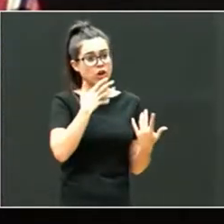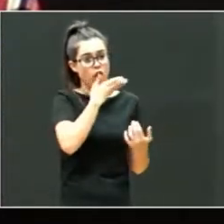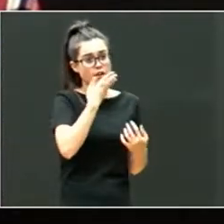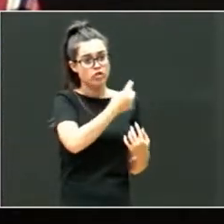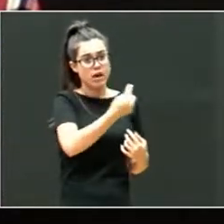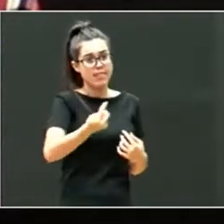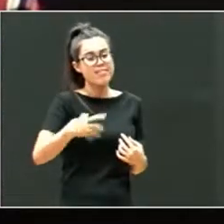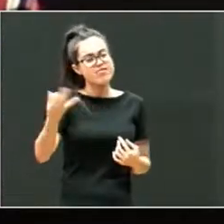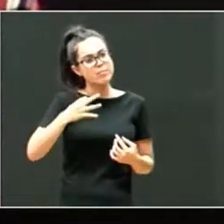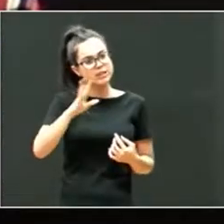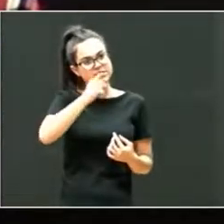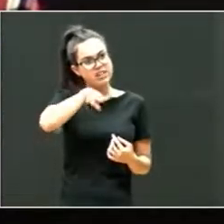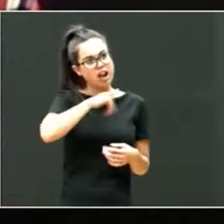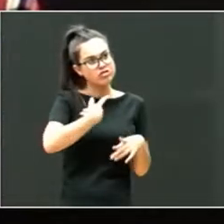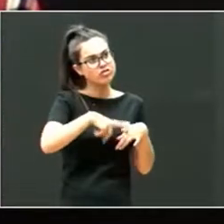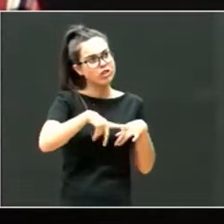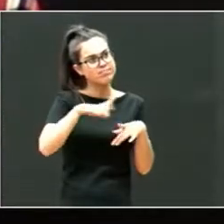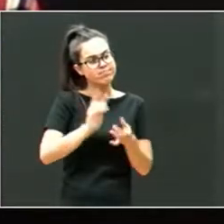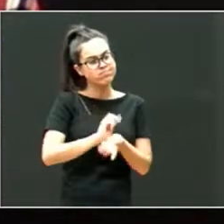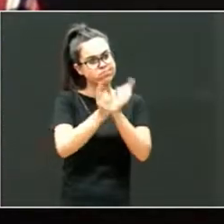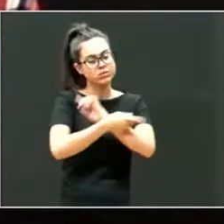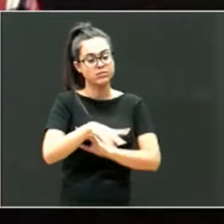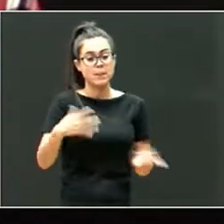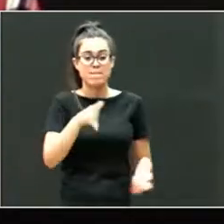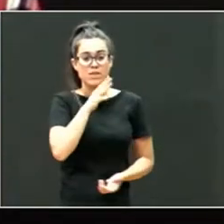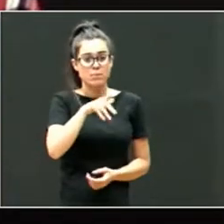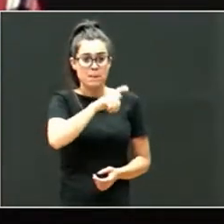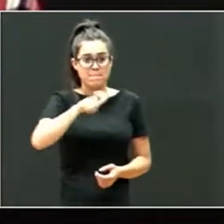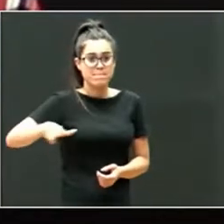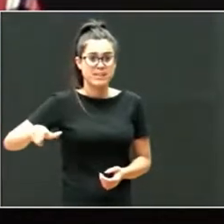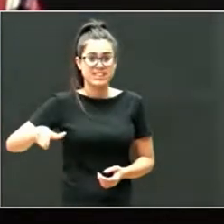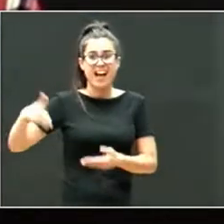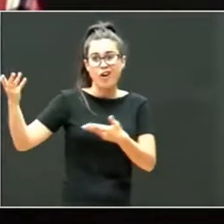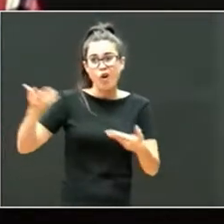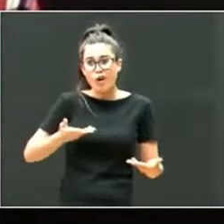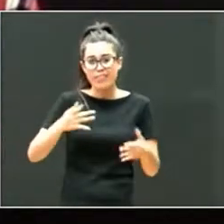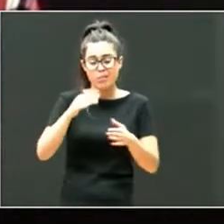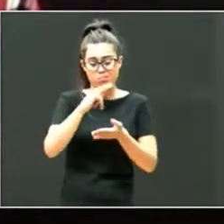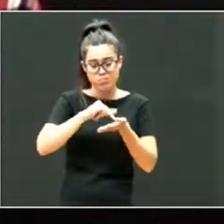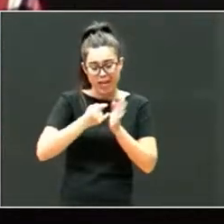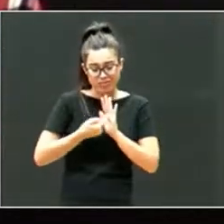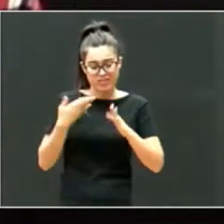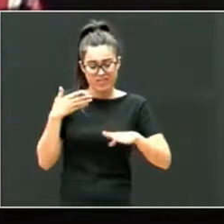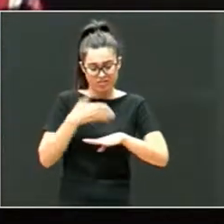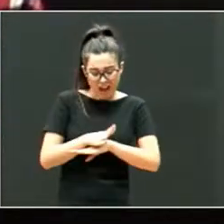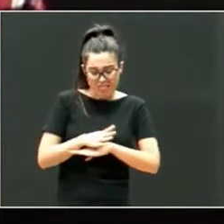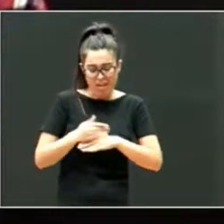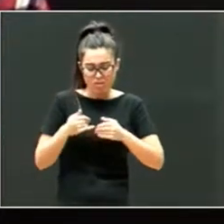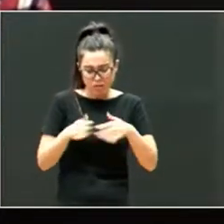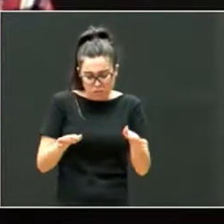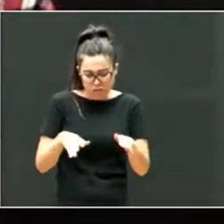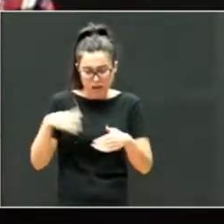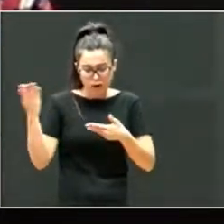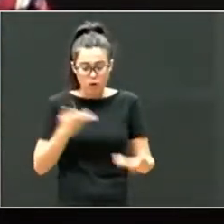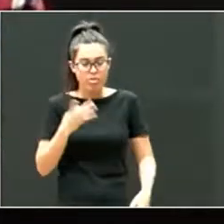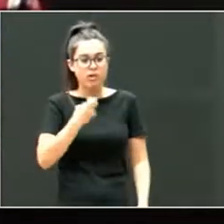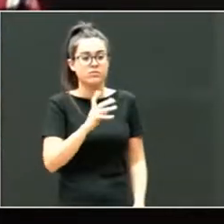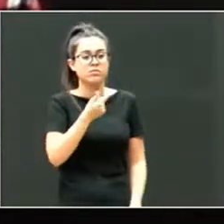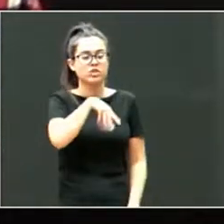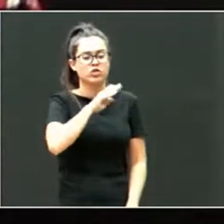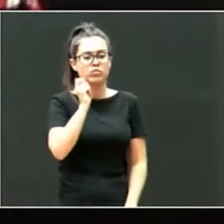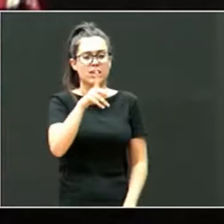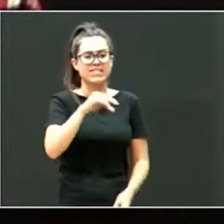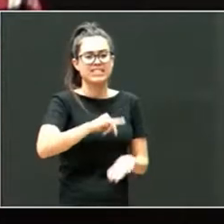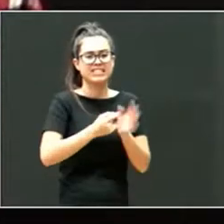porque realmente estos niños tienen que ser acogidos. Nosotros, cuando hablamos de adopción, de acogimiento, de niños en el sistema de adopción, muchas veces